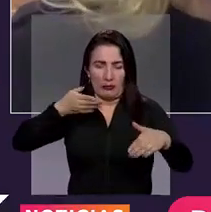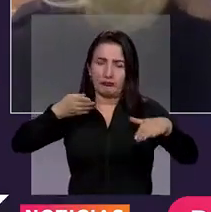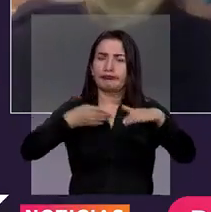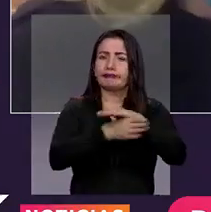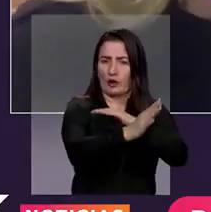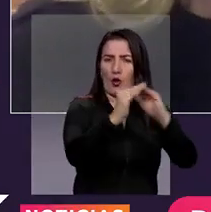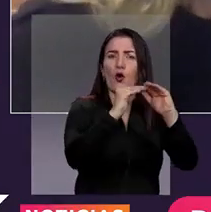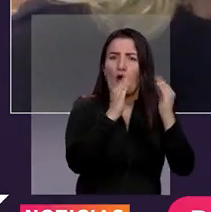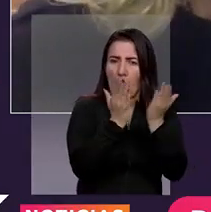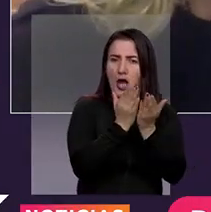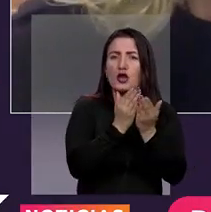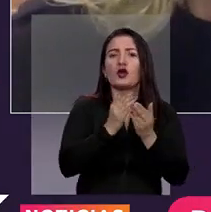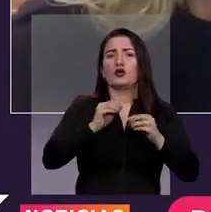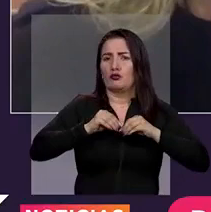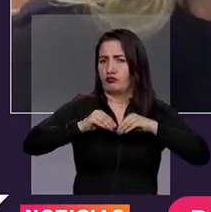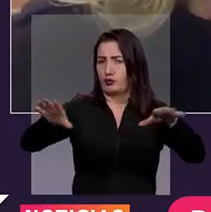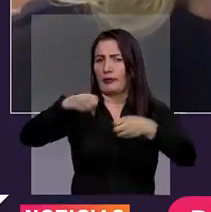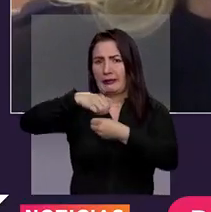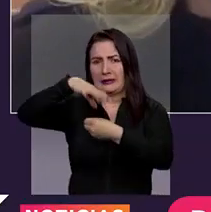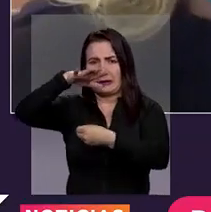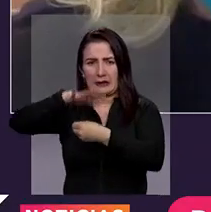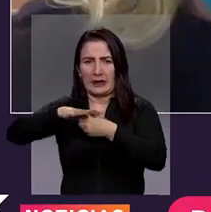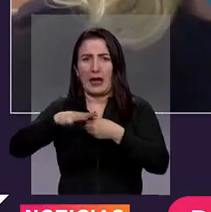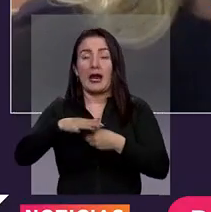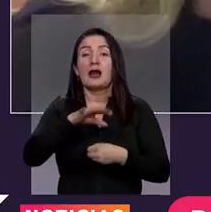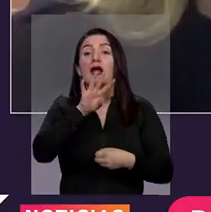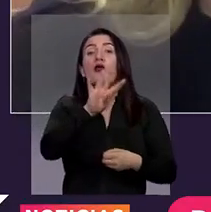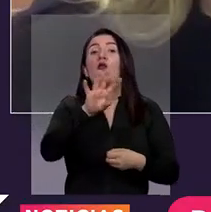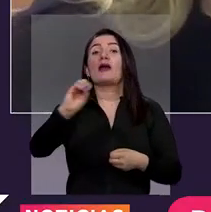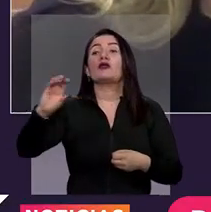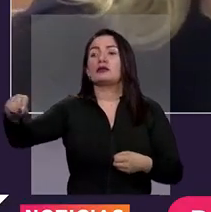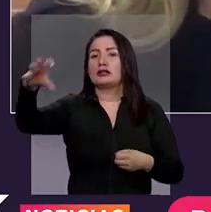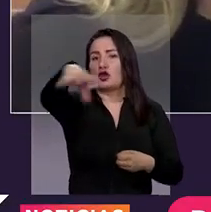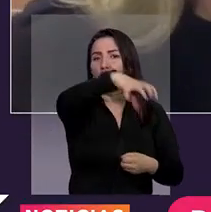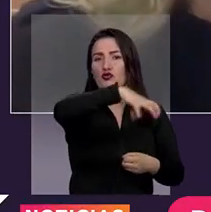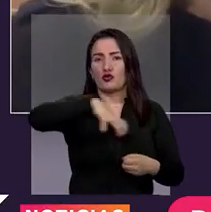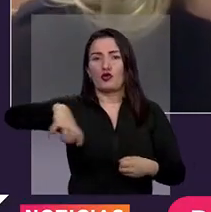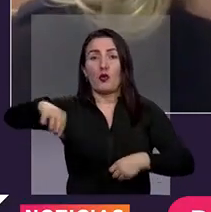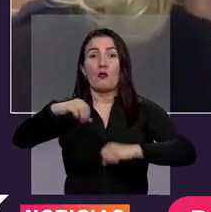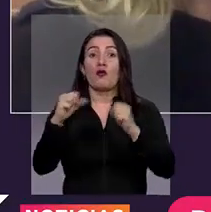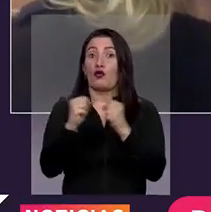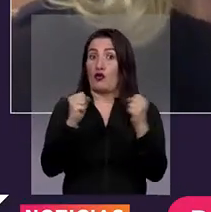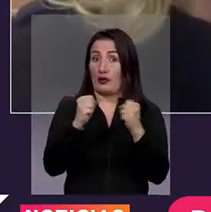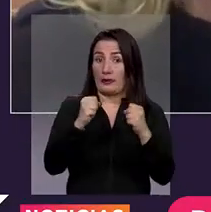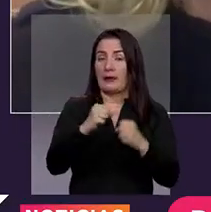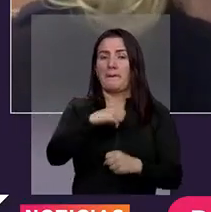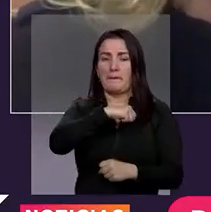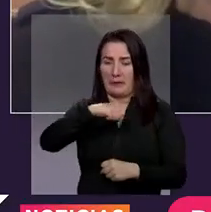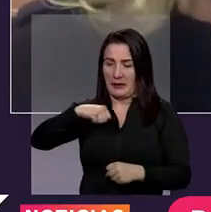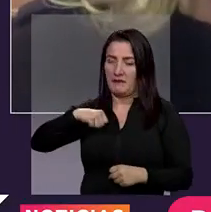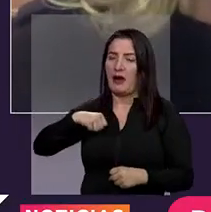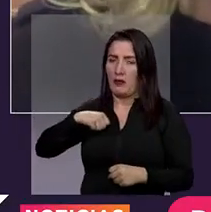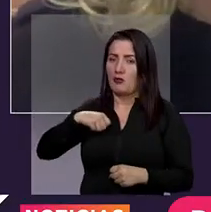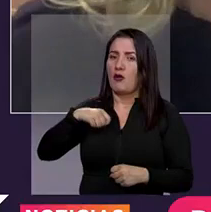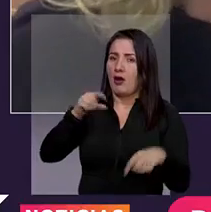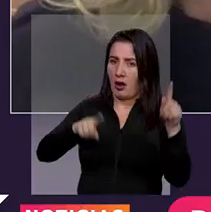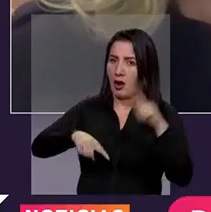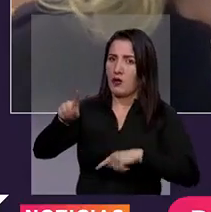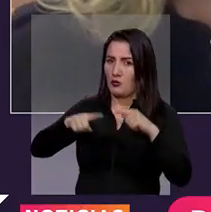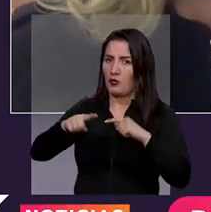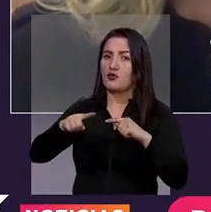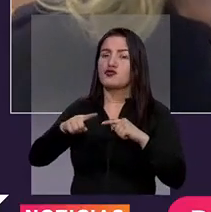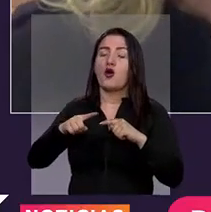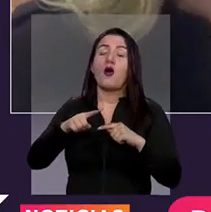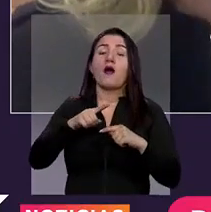colegios, en los colegios públicos de Bogotá. Bogotá tiene 400 colegios públicos, los colegios privados que tienen también el